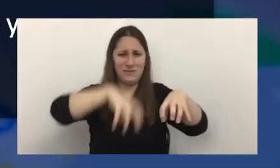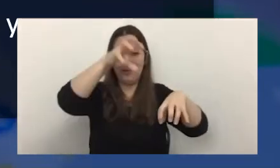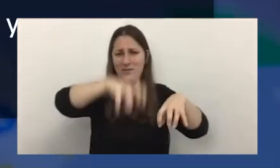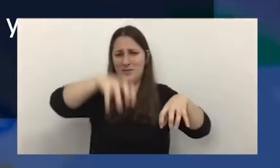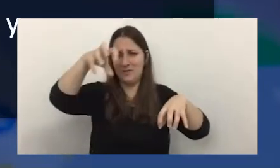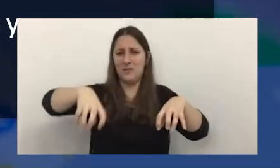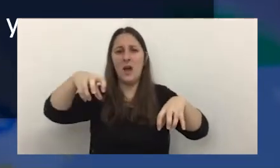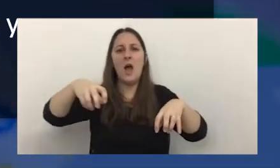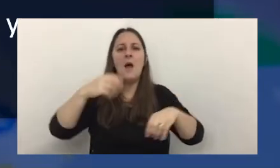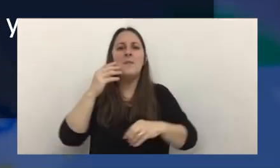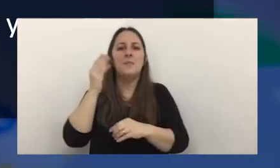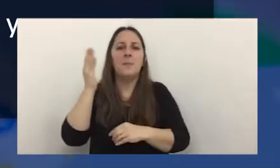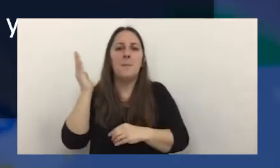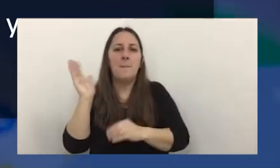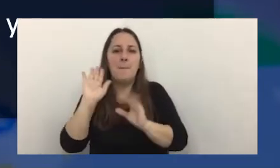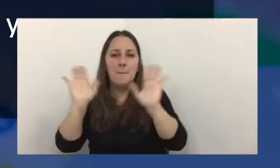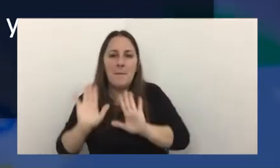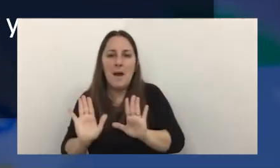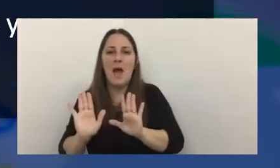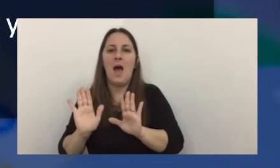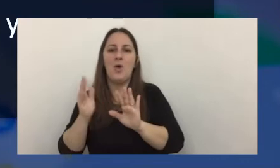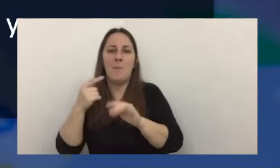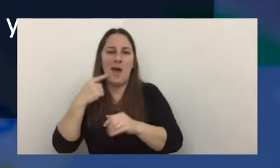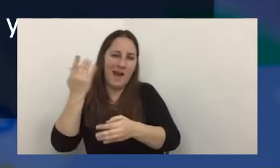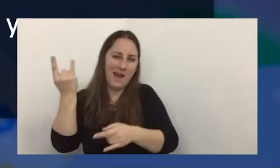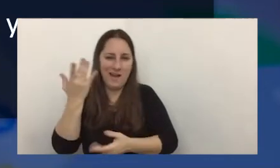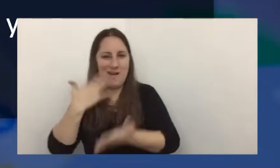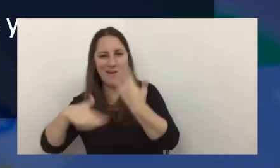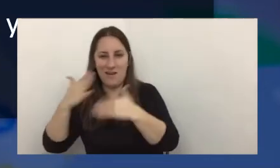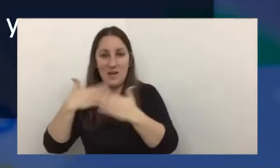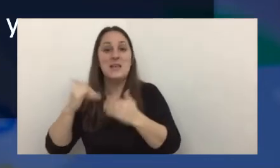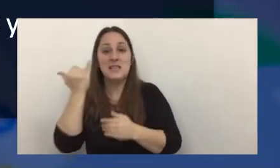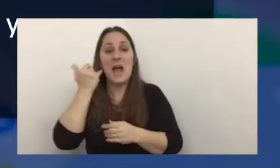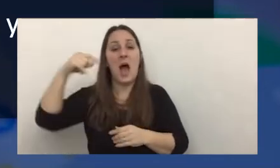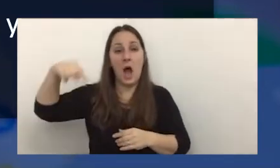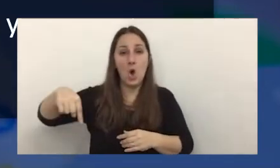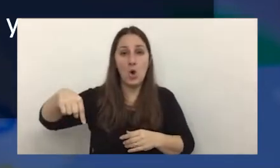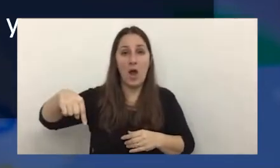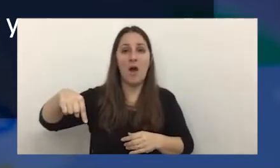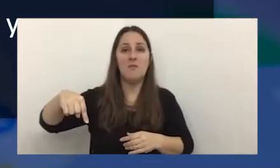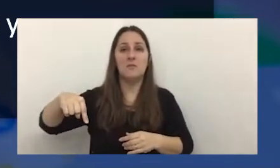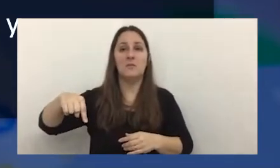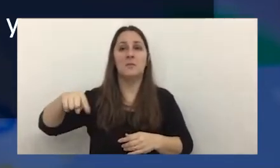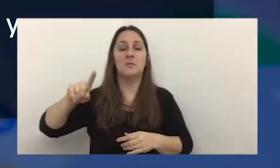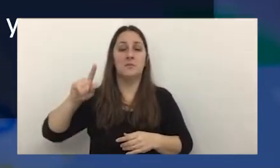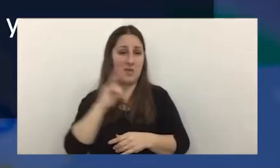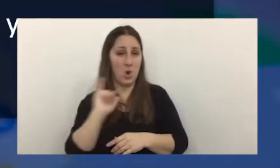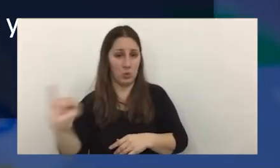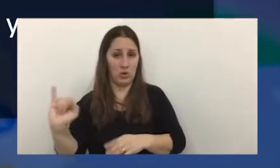desarrollando productos y contenidos para el metaverso que entre otras cosas ya tuvo una denuncia